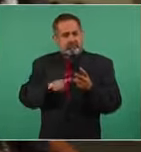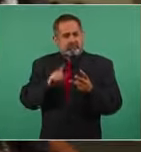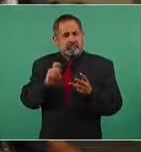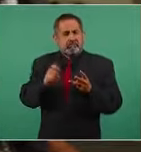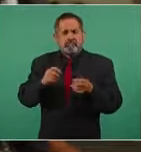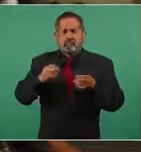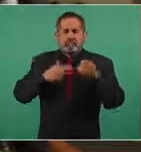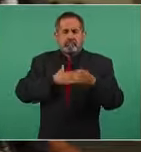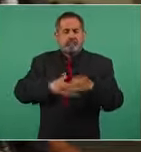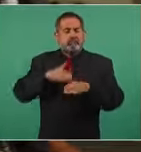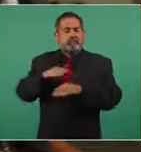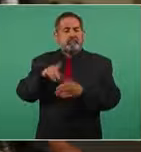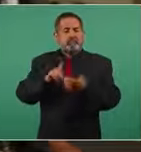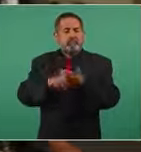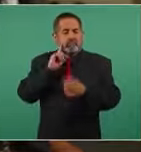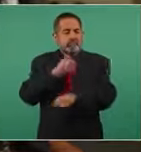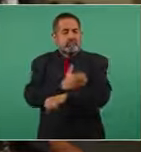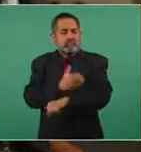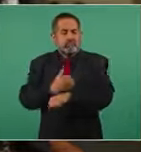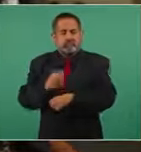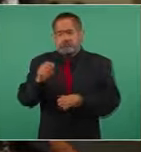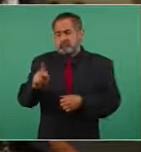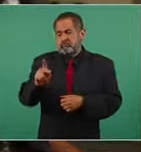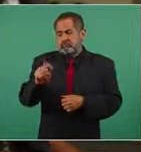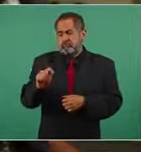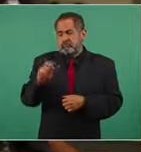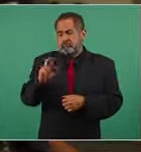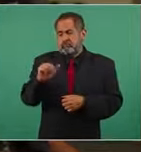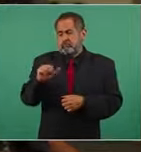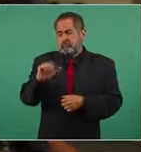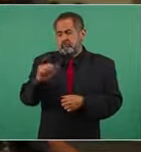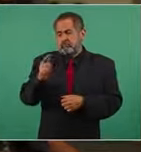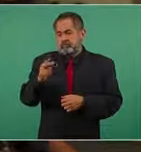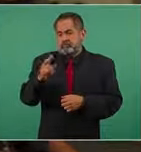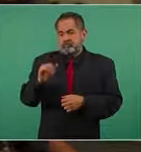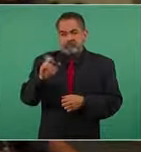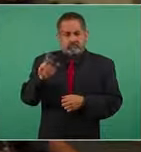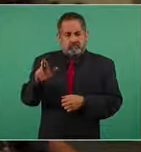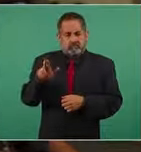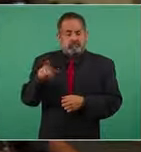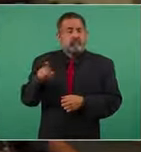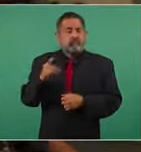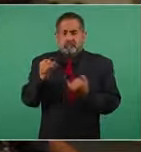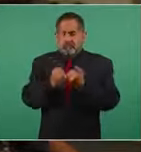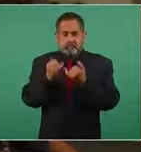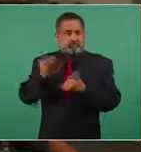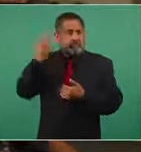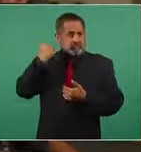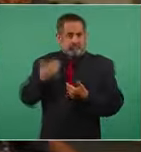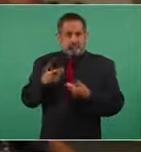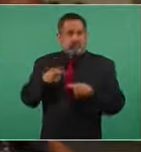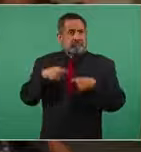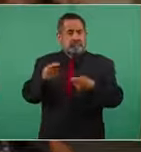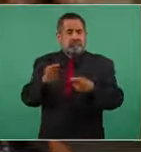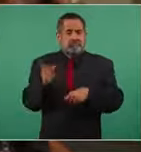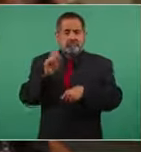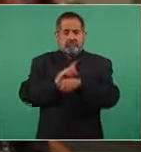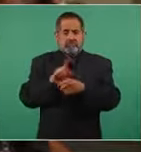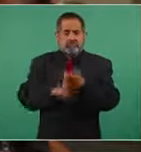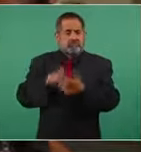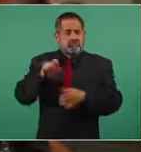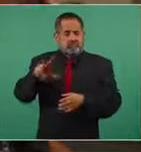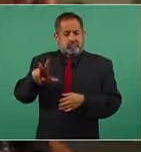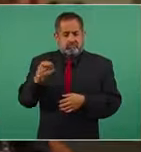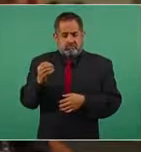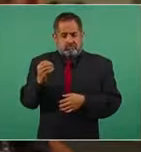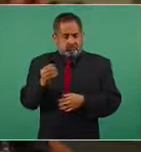sobre el caso de la compañera Patricia Aguilar Romano igual se lo expuse a usted el 28 de octubre